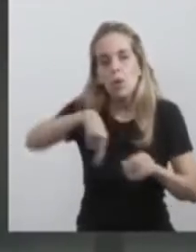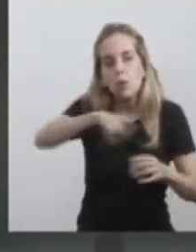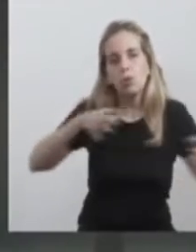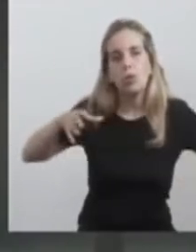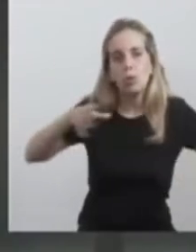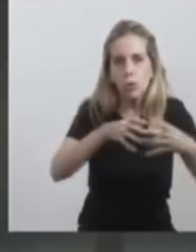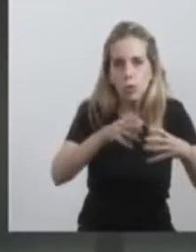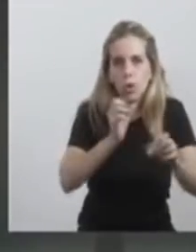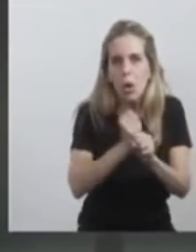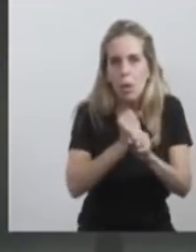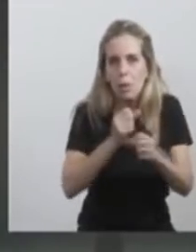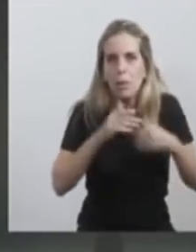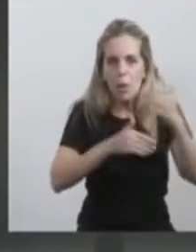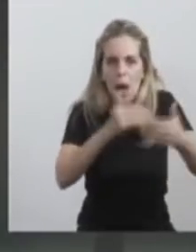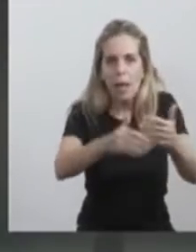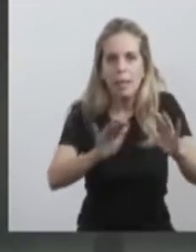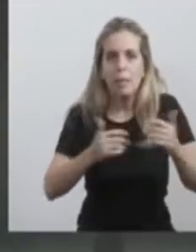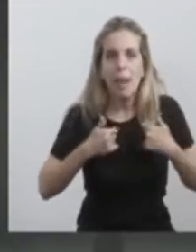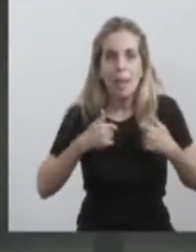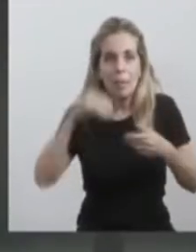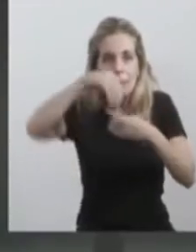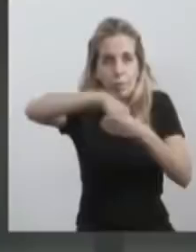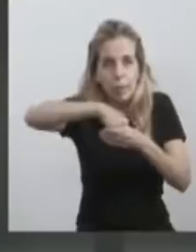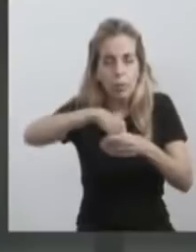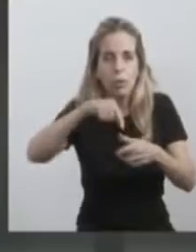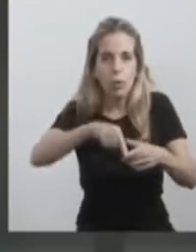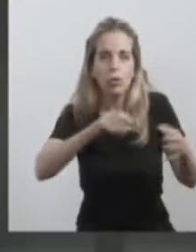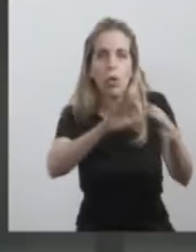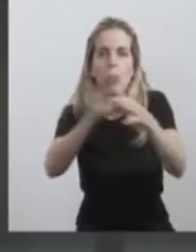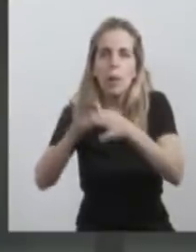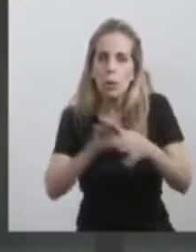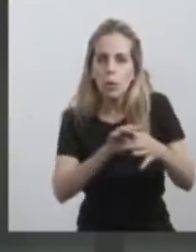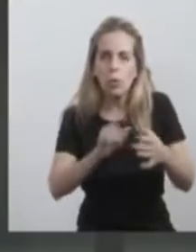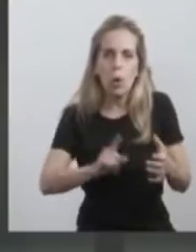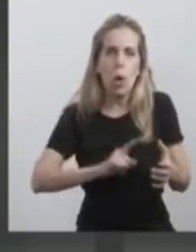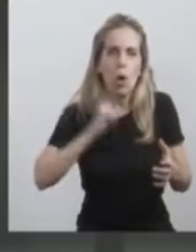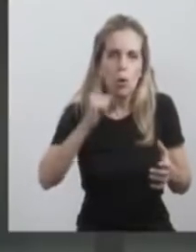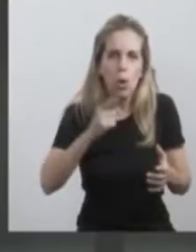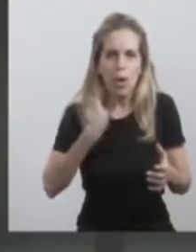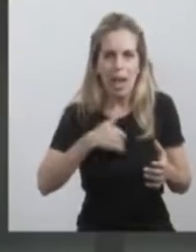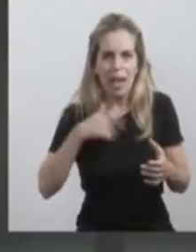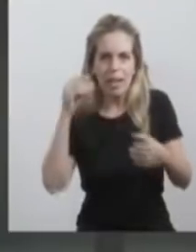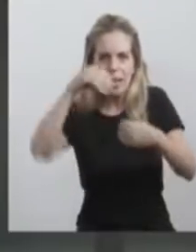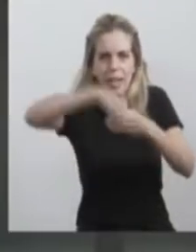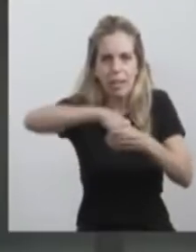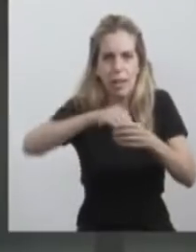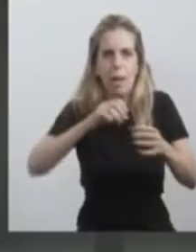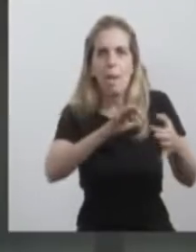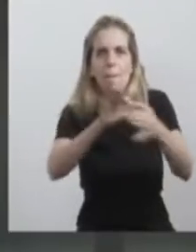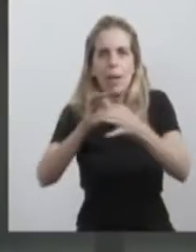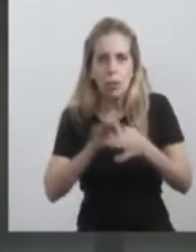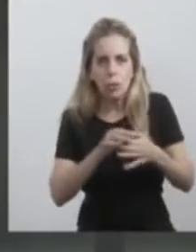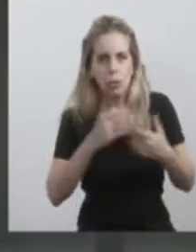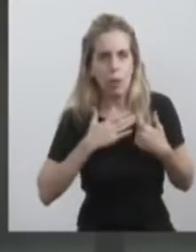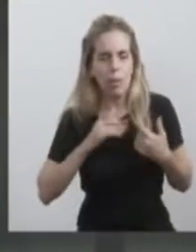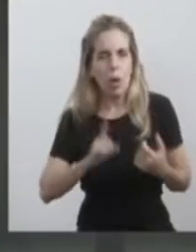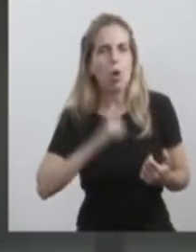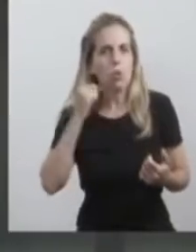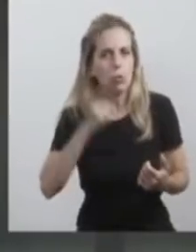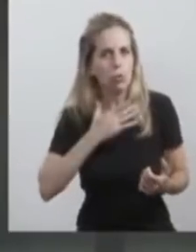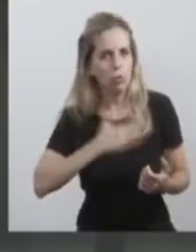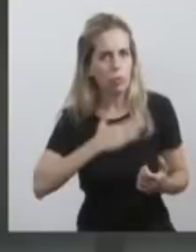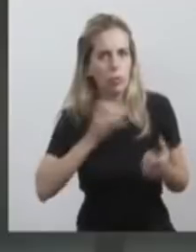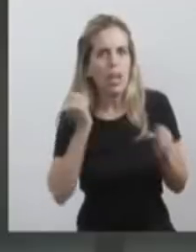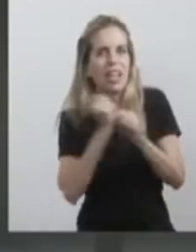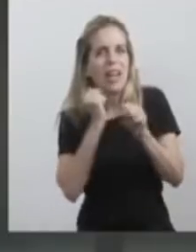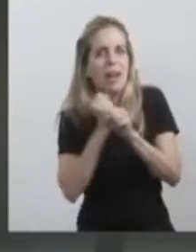Para mí es un honor ser parte del Mercosur. Es un honor estar trabajando junto a ustedes. Tengo